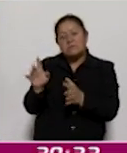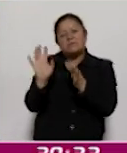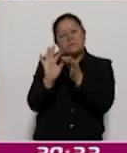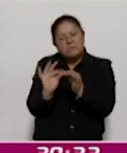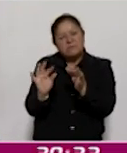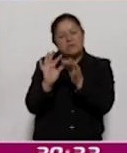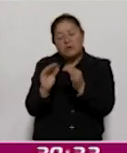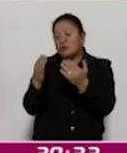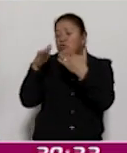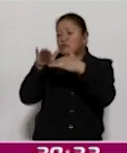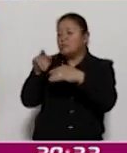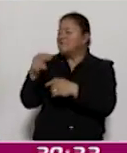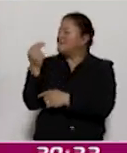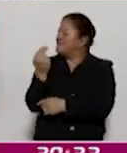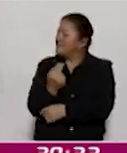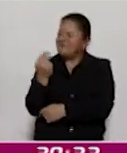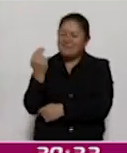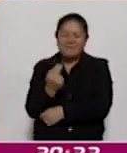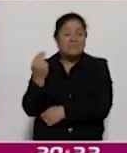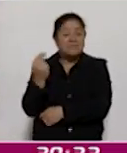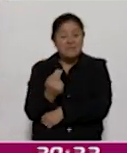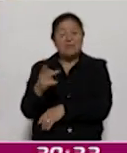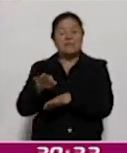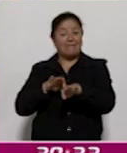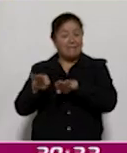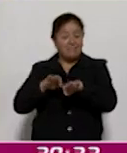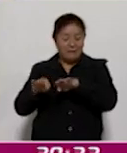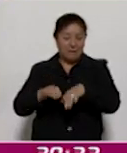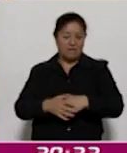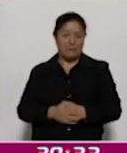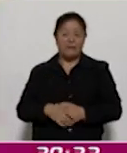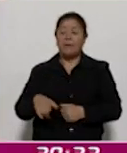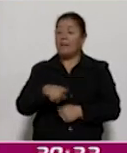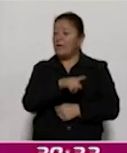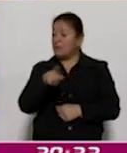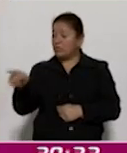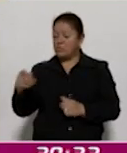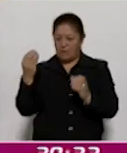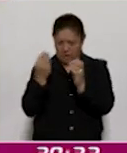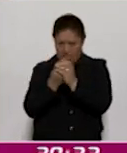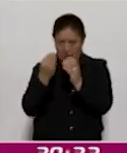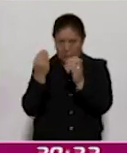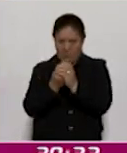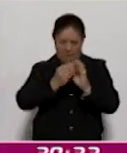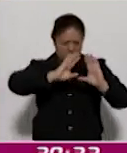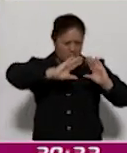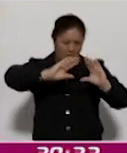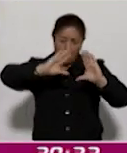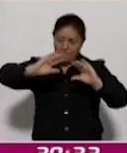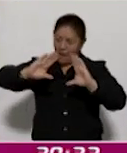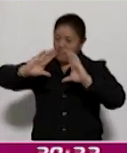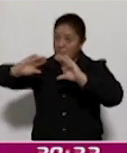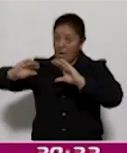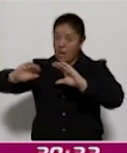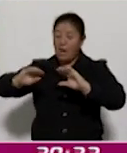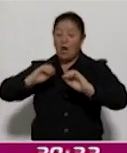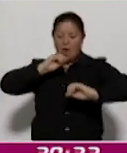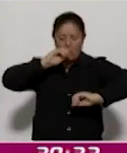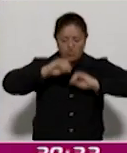sobre la necesidad premiante de poner manos a la obra, se les capacitó, se les equipó y se les acompañó.